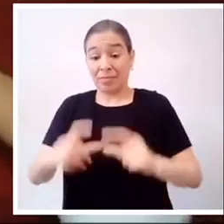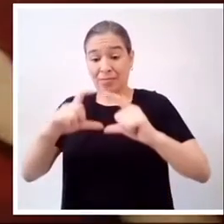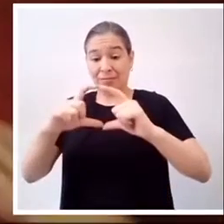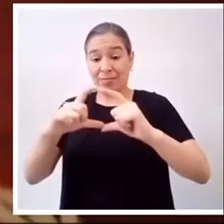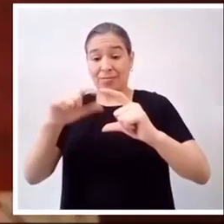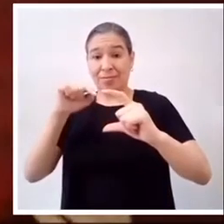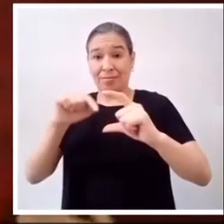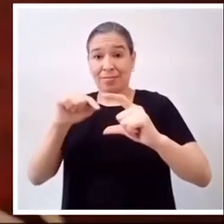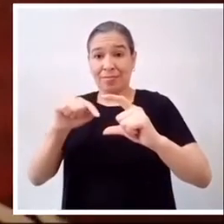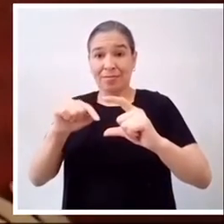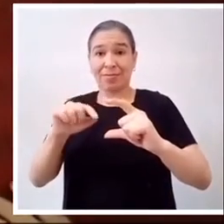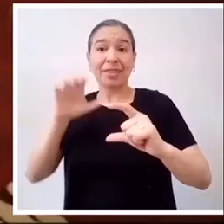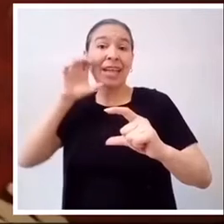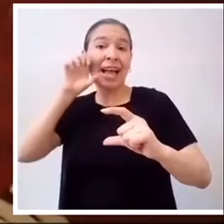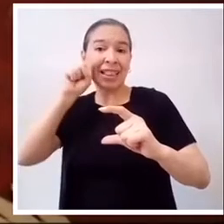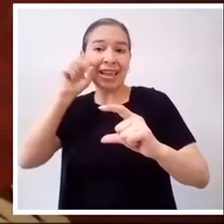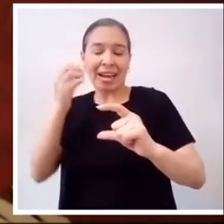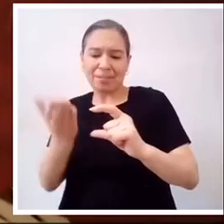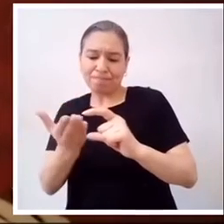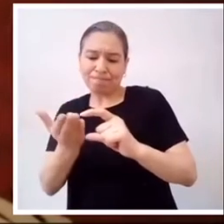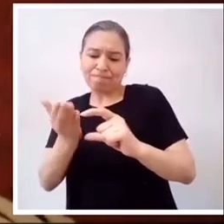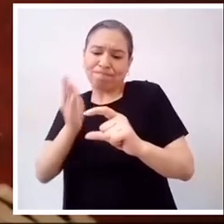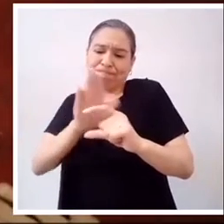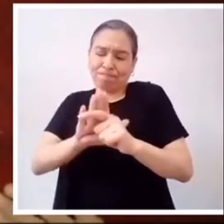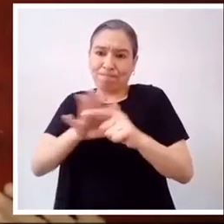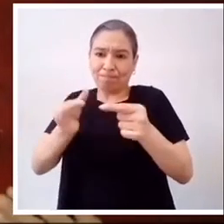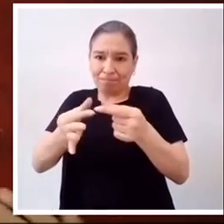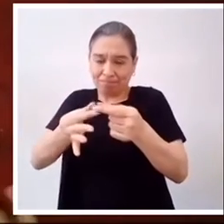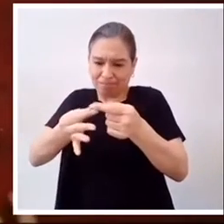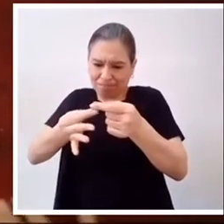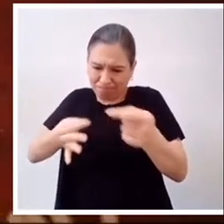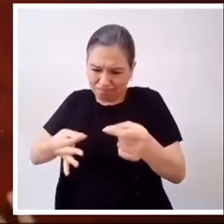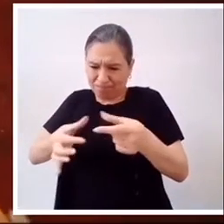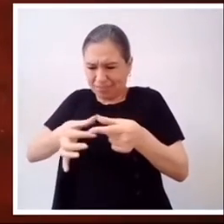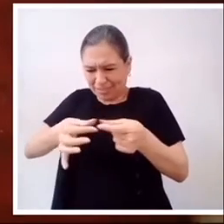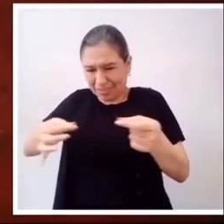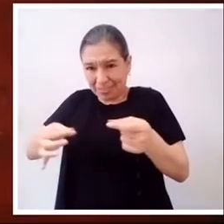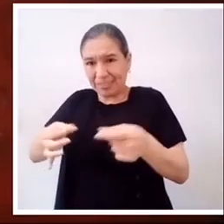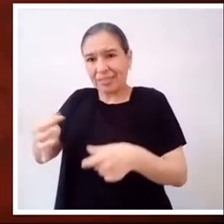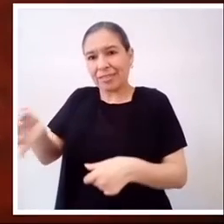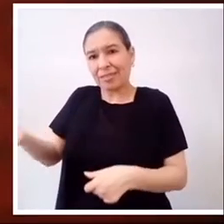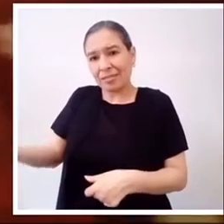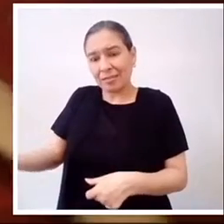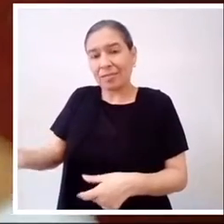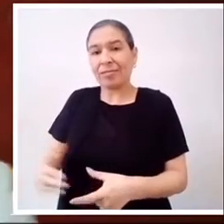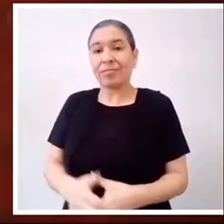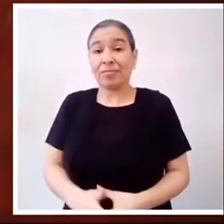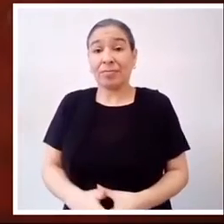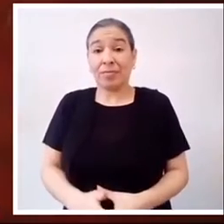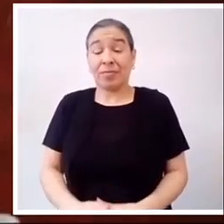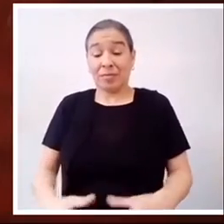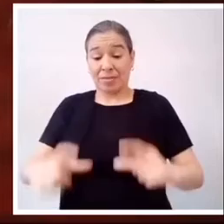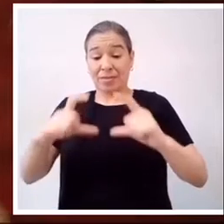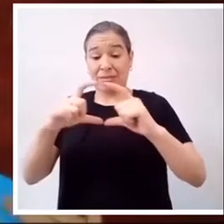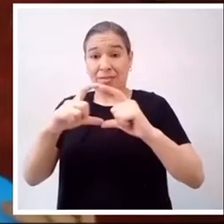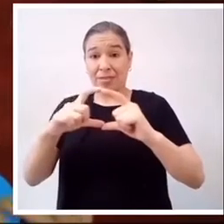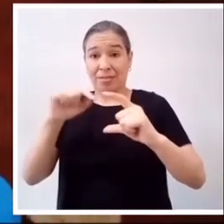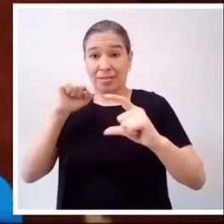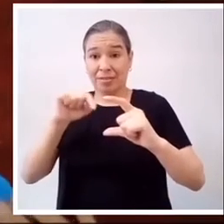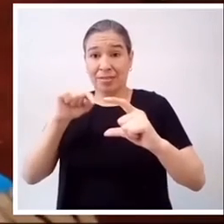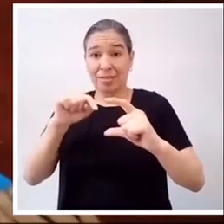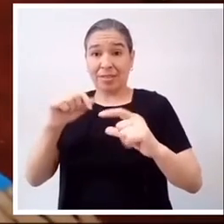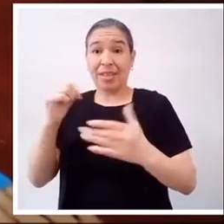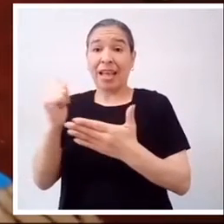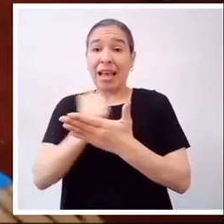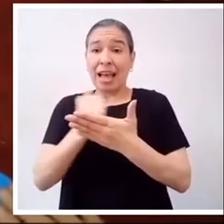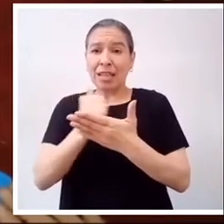El círculo naranja, el